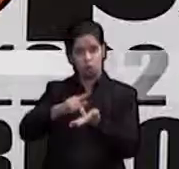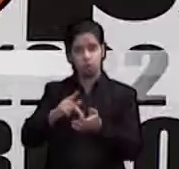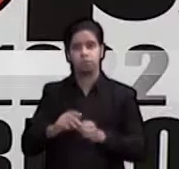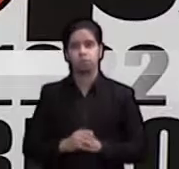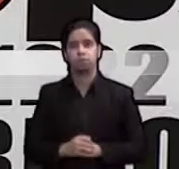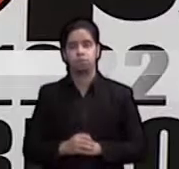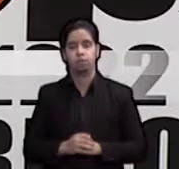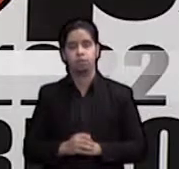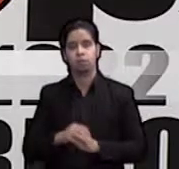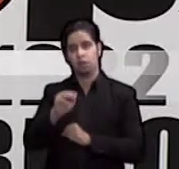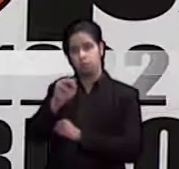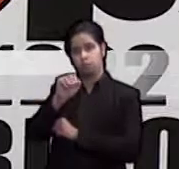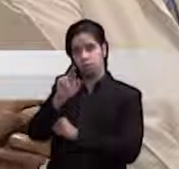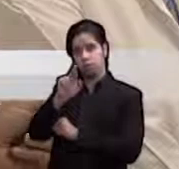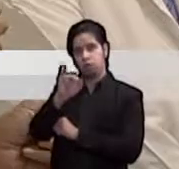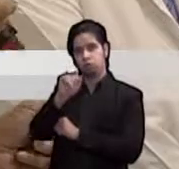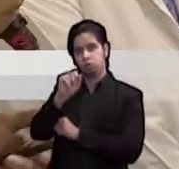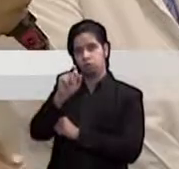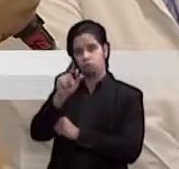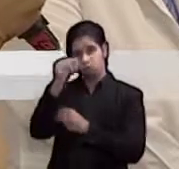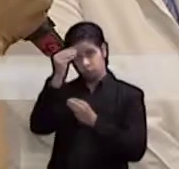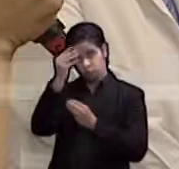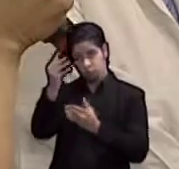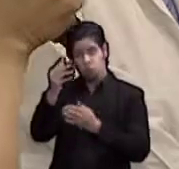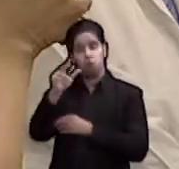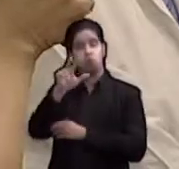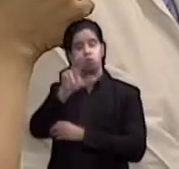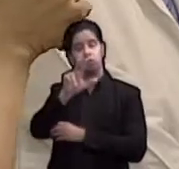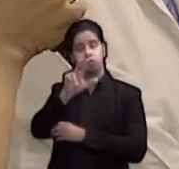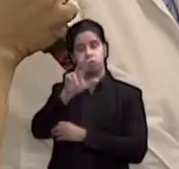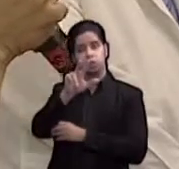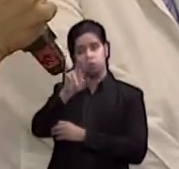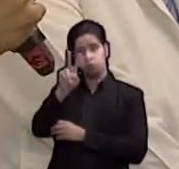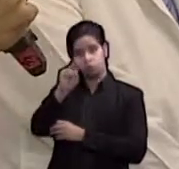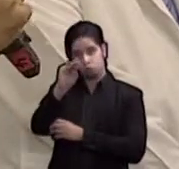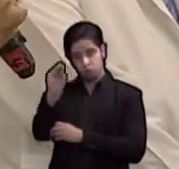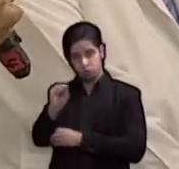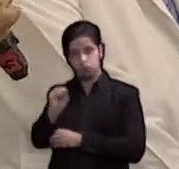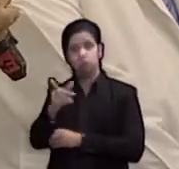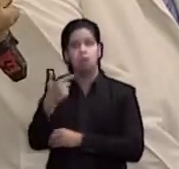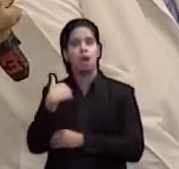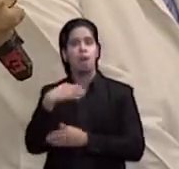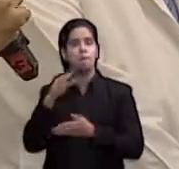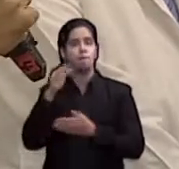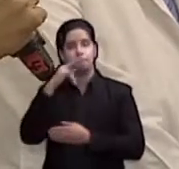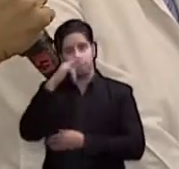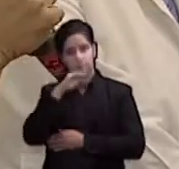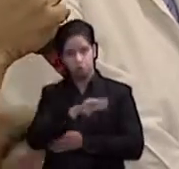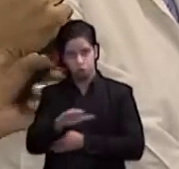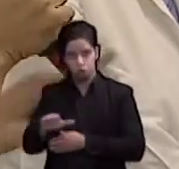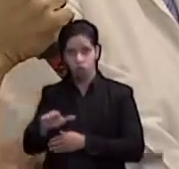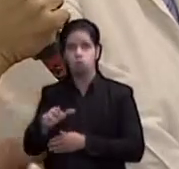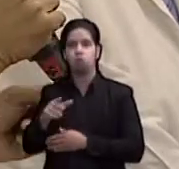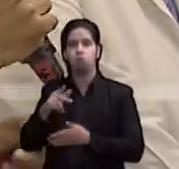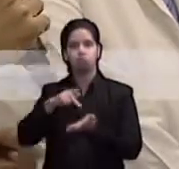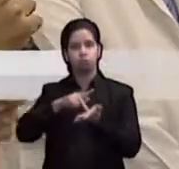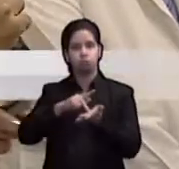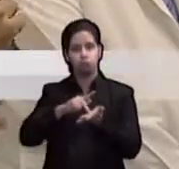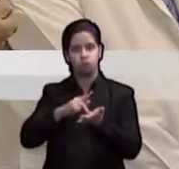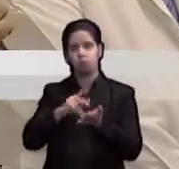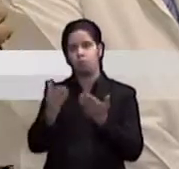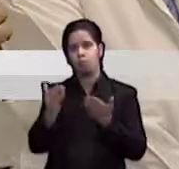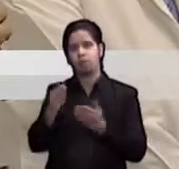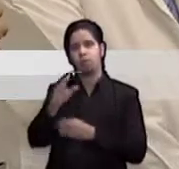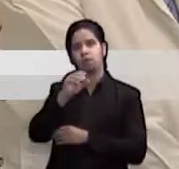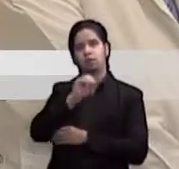Centro Marisol Andino, un 31% de las llamadas estaban relacionadas a menores intoxicados de entre 0 a 6 años.